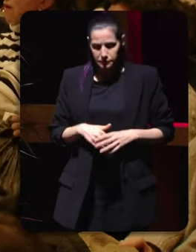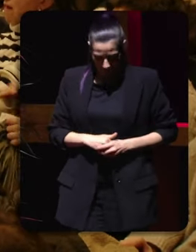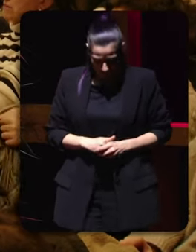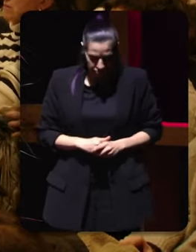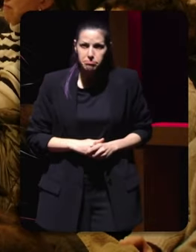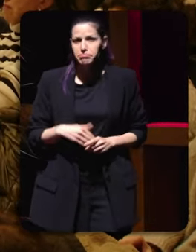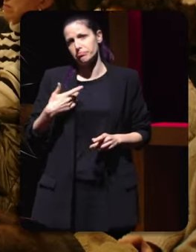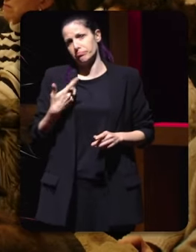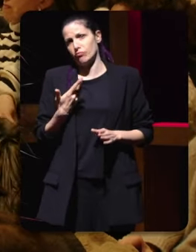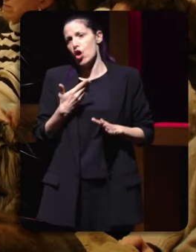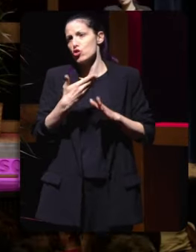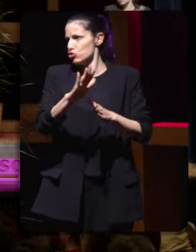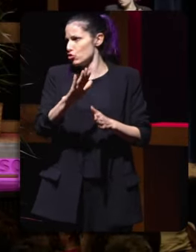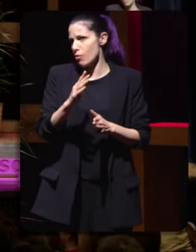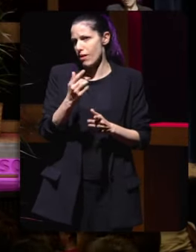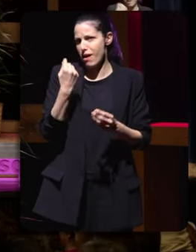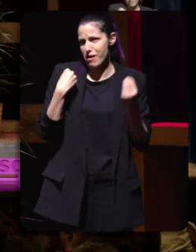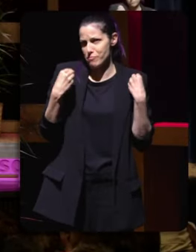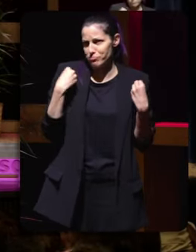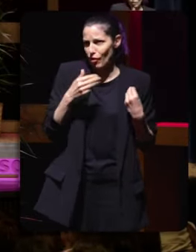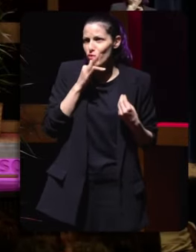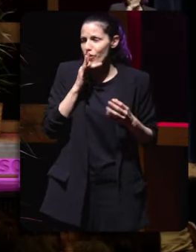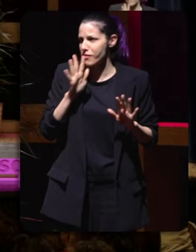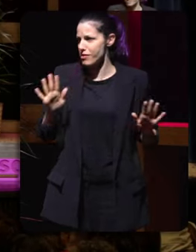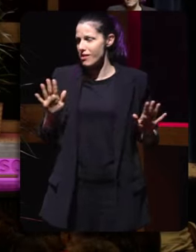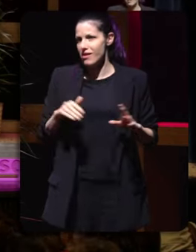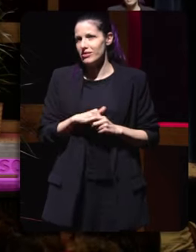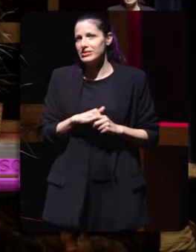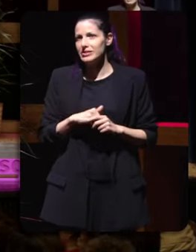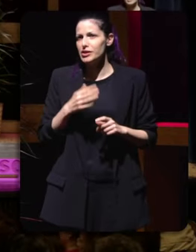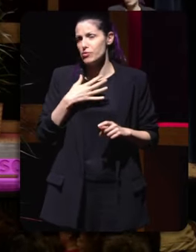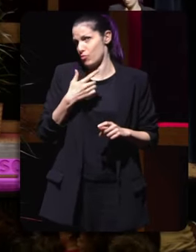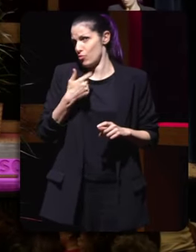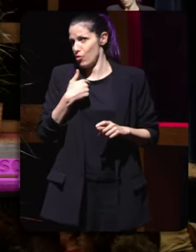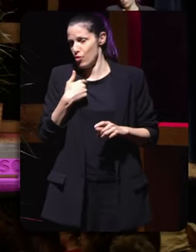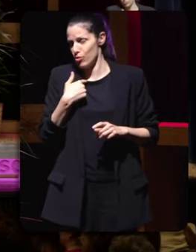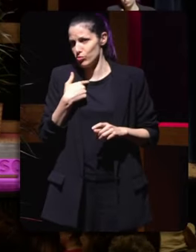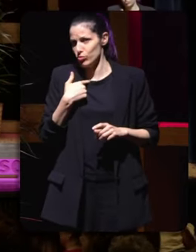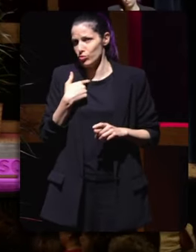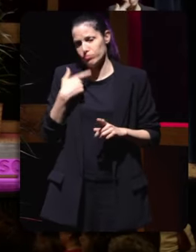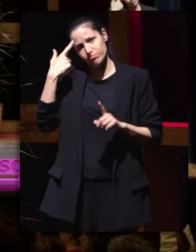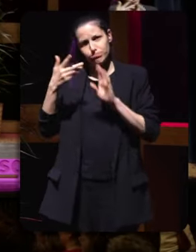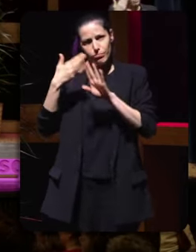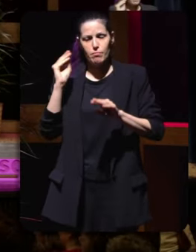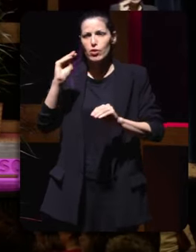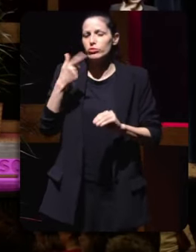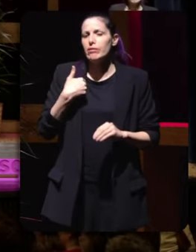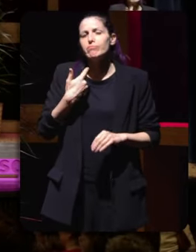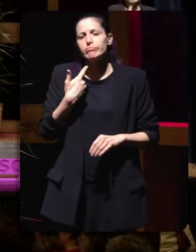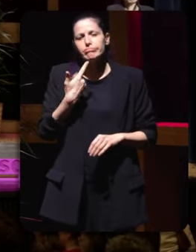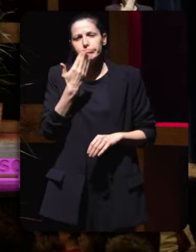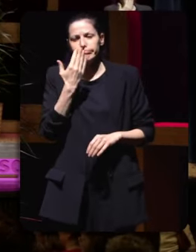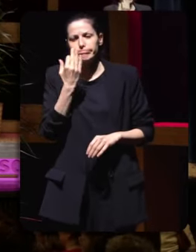temos marxa para algúnha máis se vos queres animarse vou preguntando eu porque o fio disto que diz de que somos na